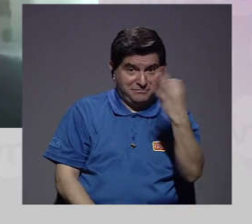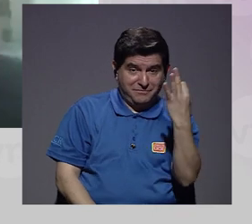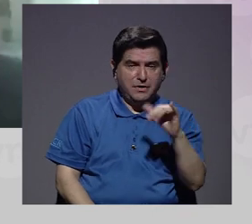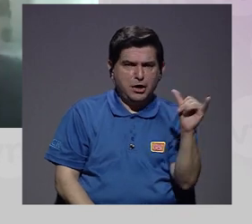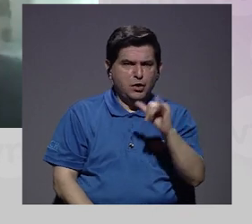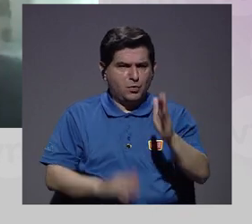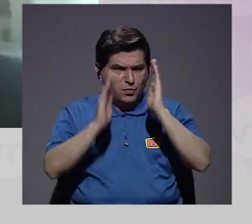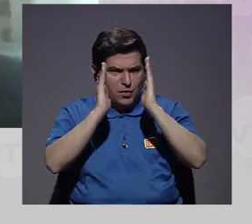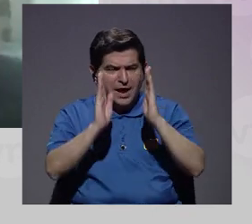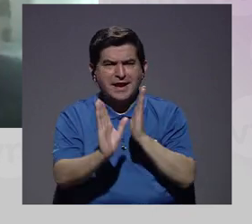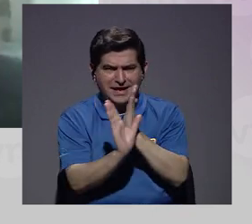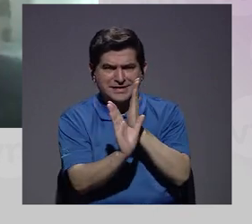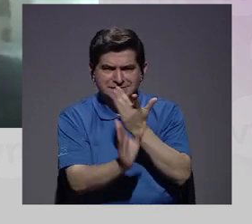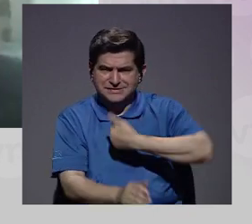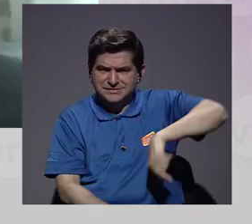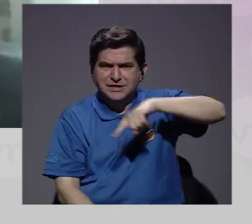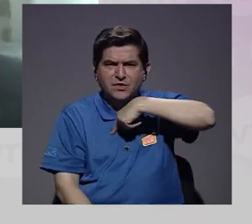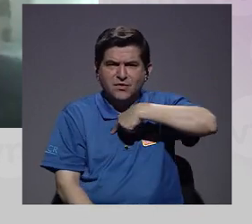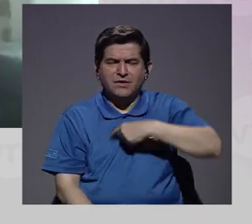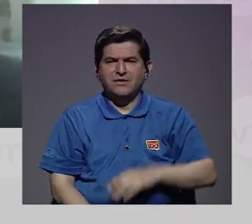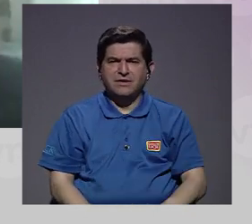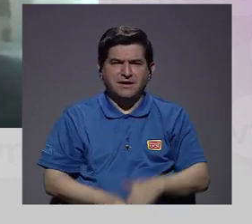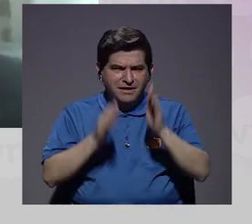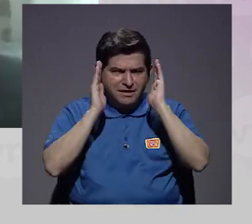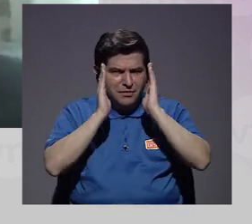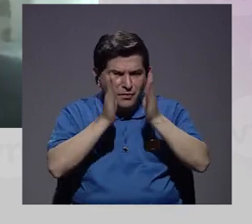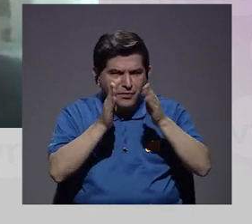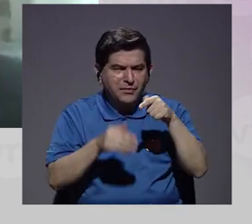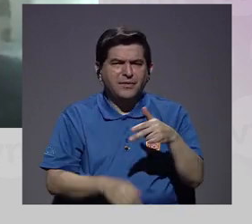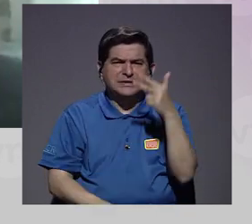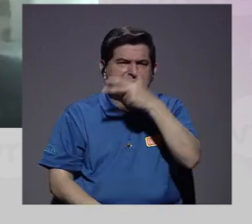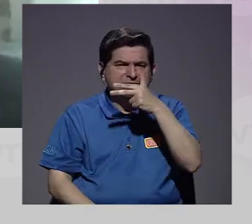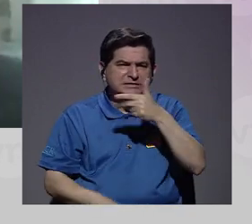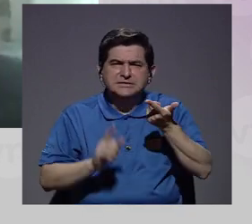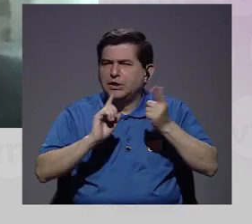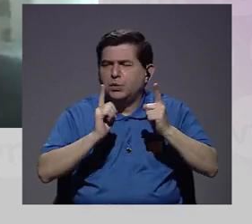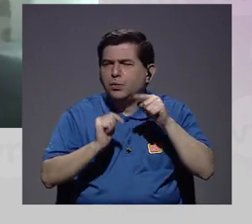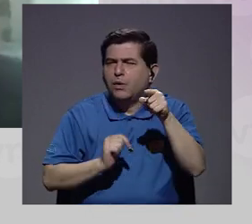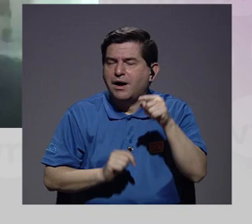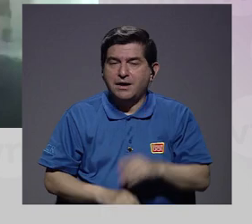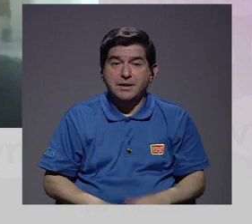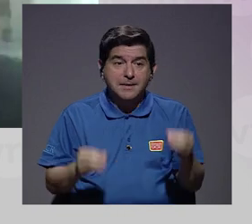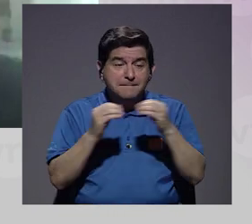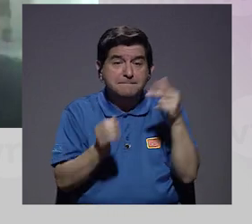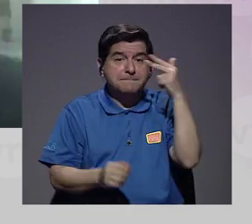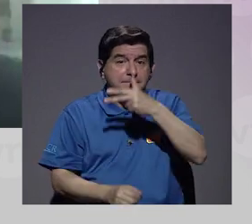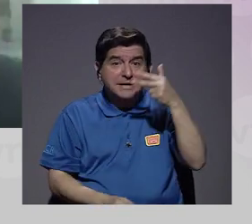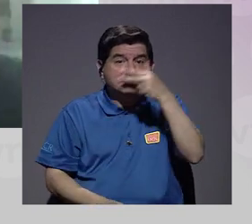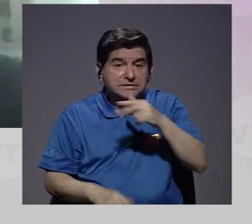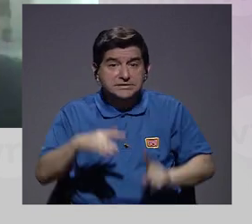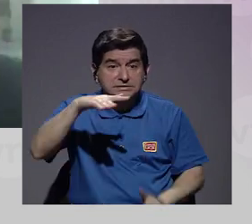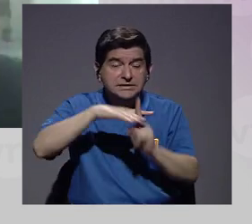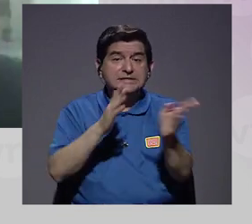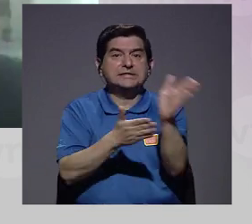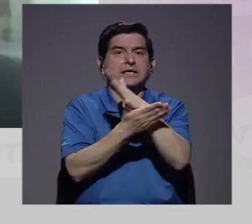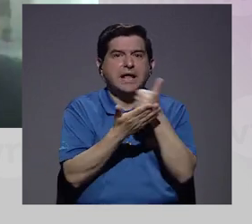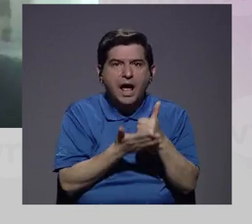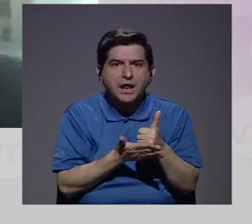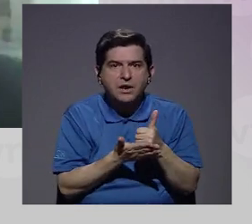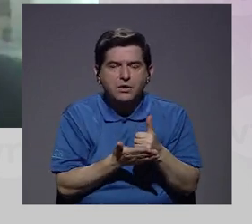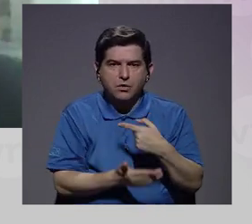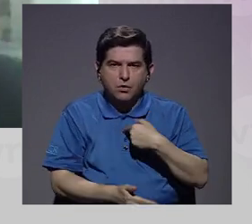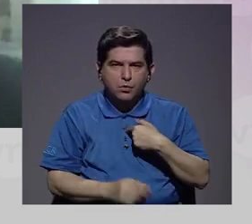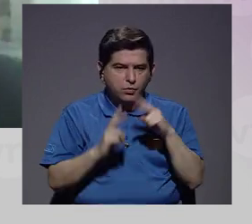también hay que poner atención, desde la psicología nosotros le ponemos también atención a esos chistes. Y entre más chistes hay de